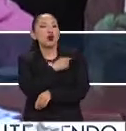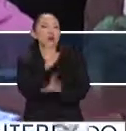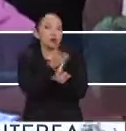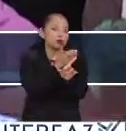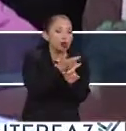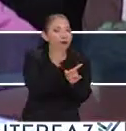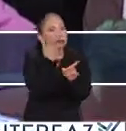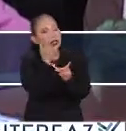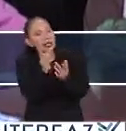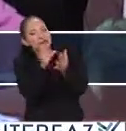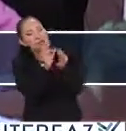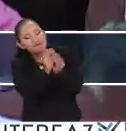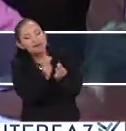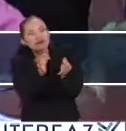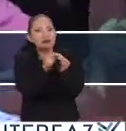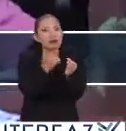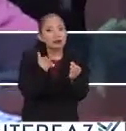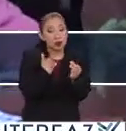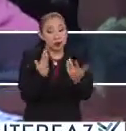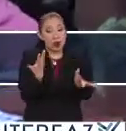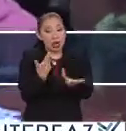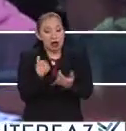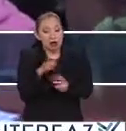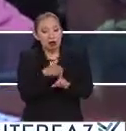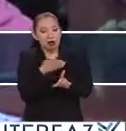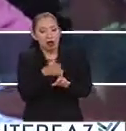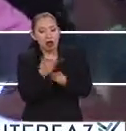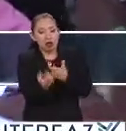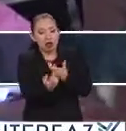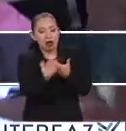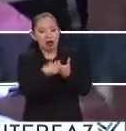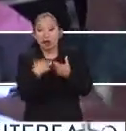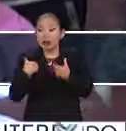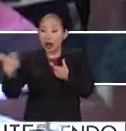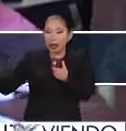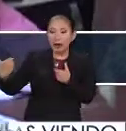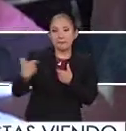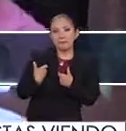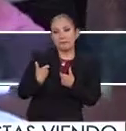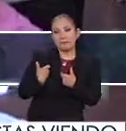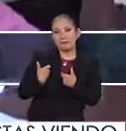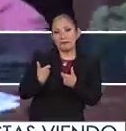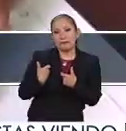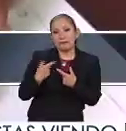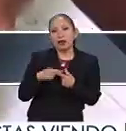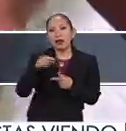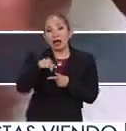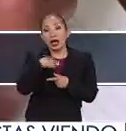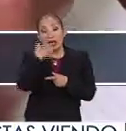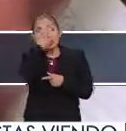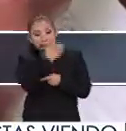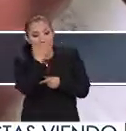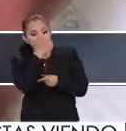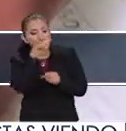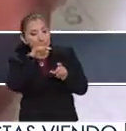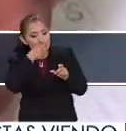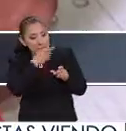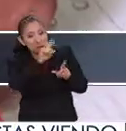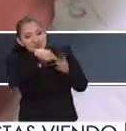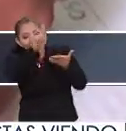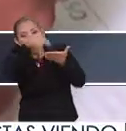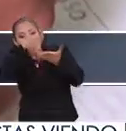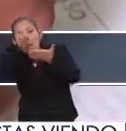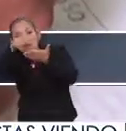convencimiento, de sensibilización. Entonces, una vez que se incorpora se paga por incorporar a una persona, se paga por los exámenes que vaya acreditando